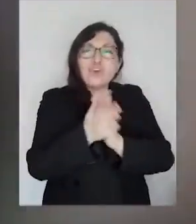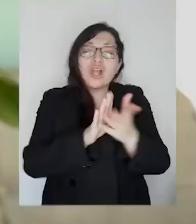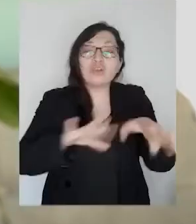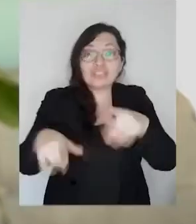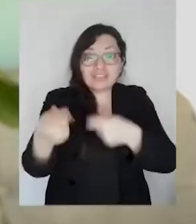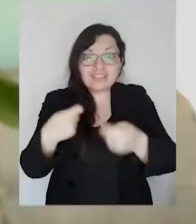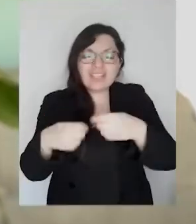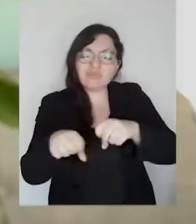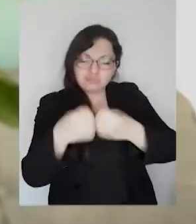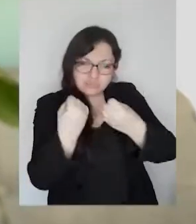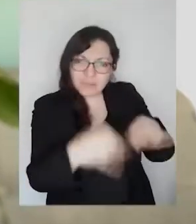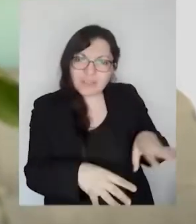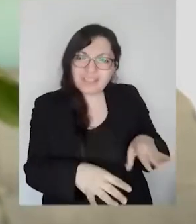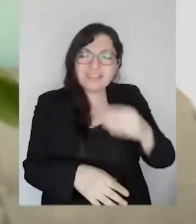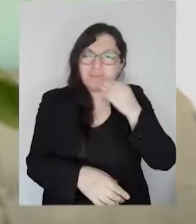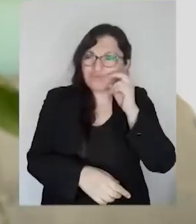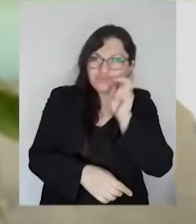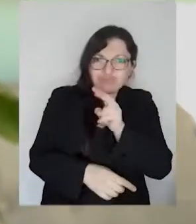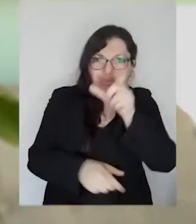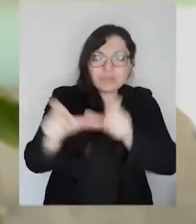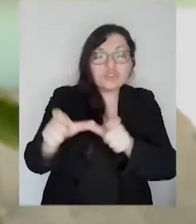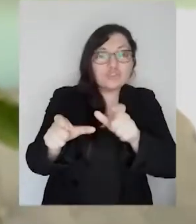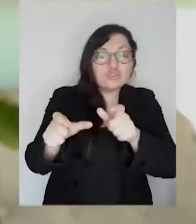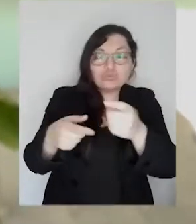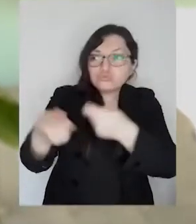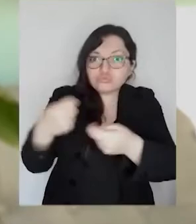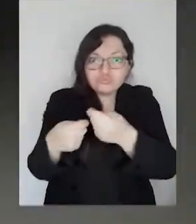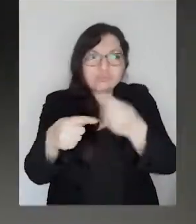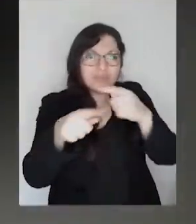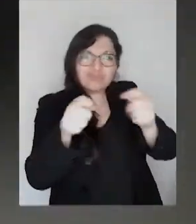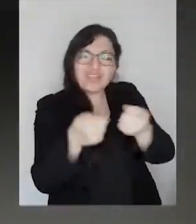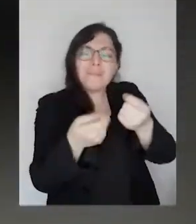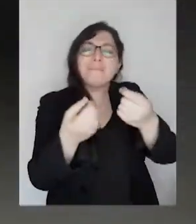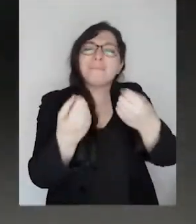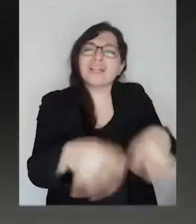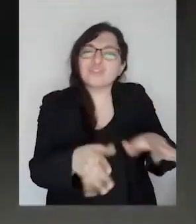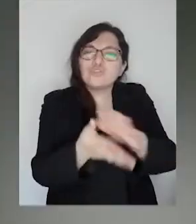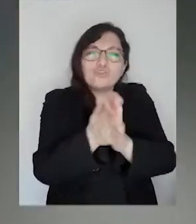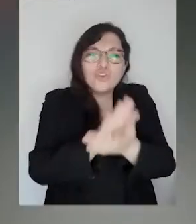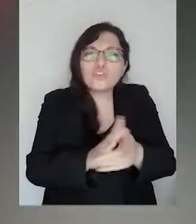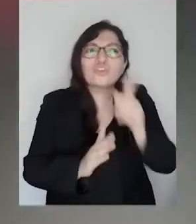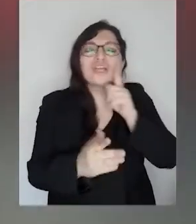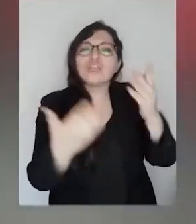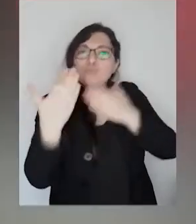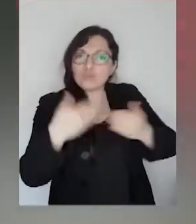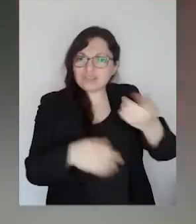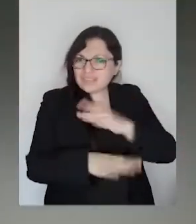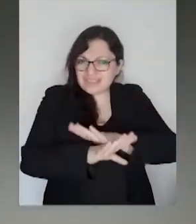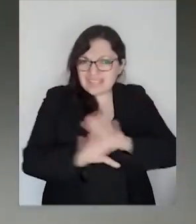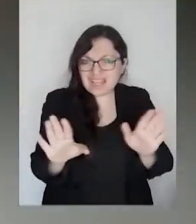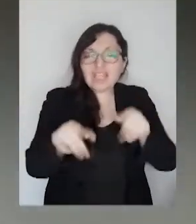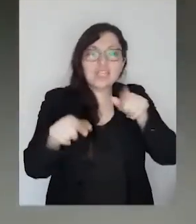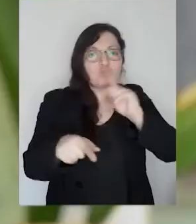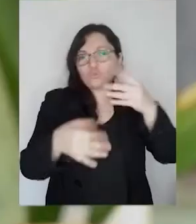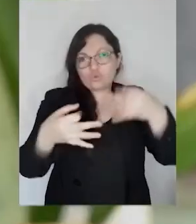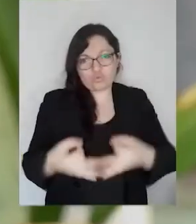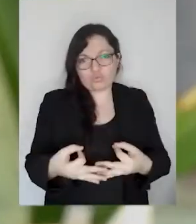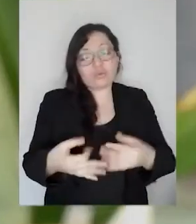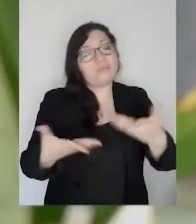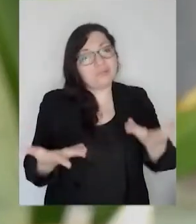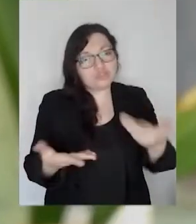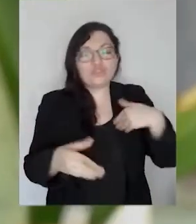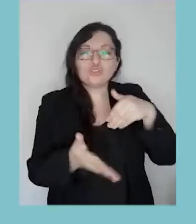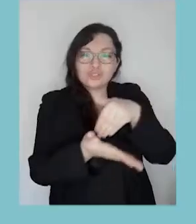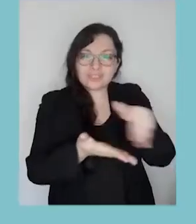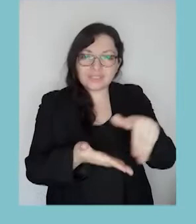mercadería. También vi como los emprendedores y locatarios han perdido todo. Nadie nos ampara y esto es realmente injusto. Por eso,